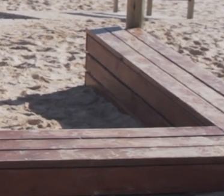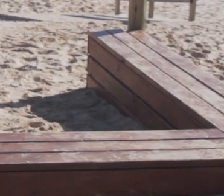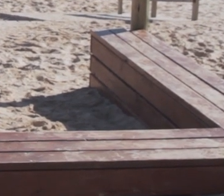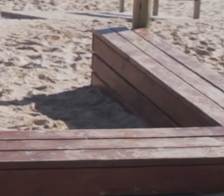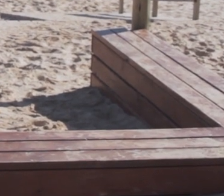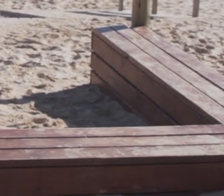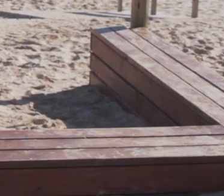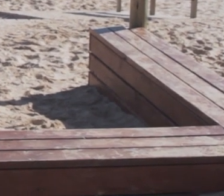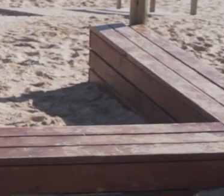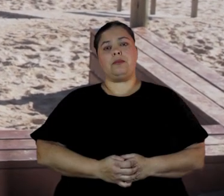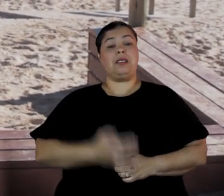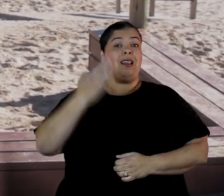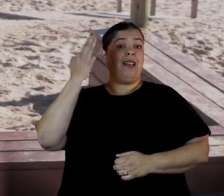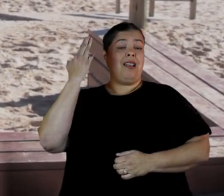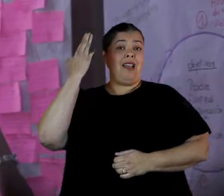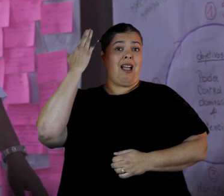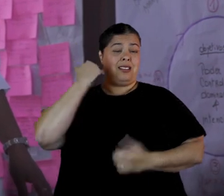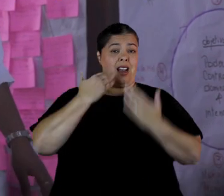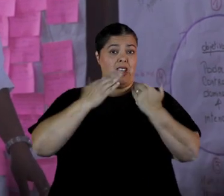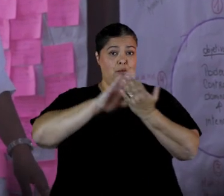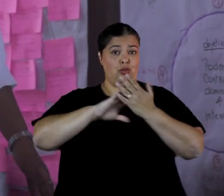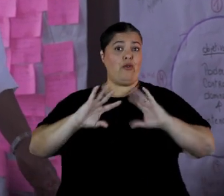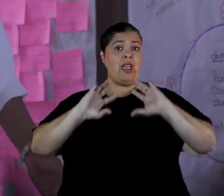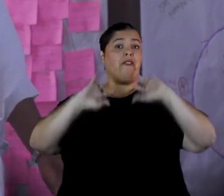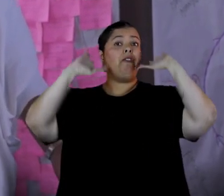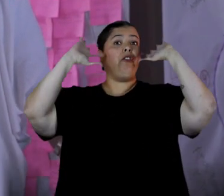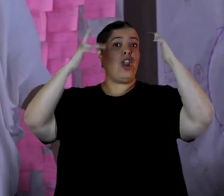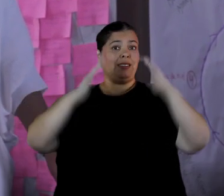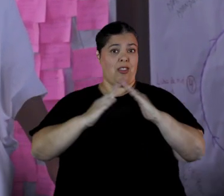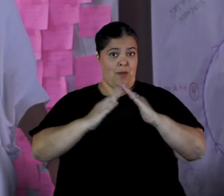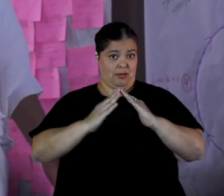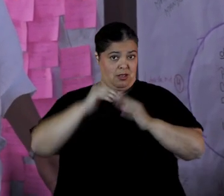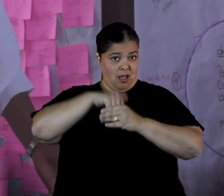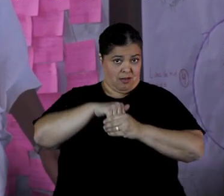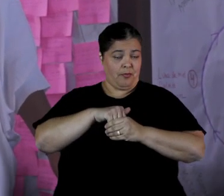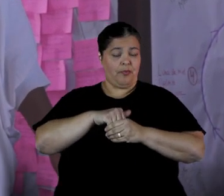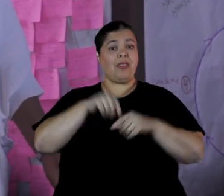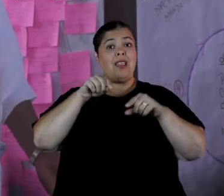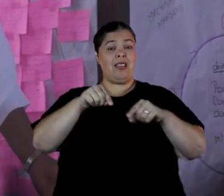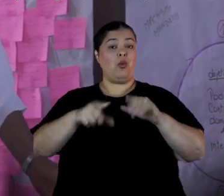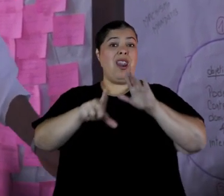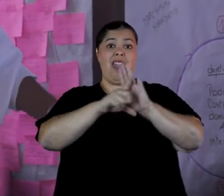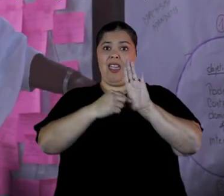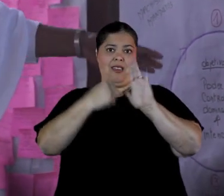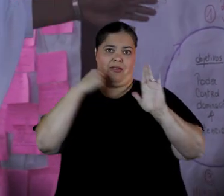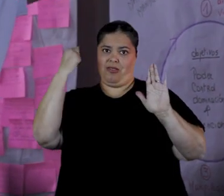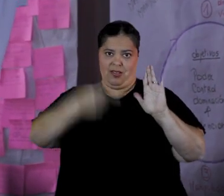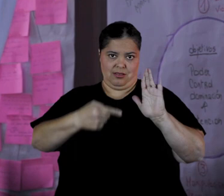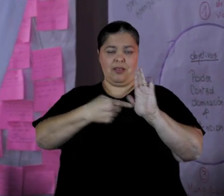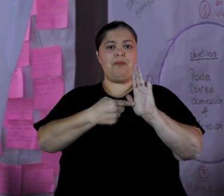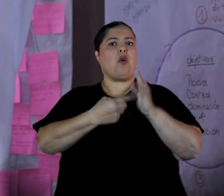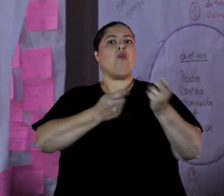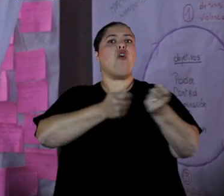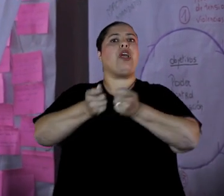Ayer hablamos de la violencia doméstica que está enmarcada en la ley 17.514, que solamente regulaba, como vimos ayer,